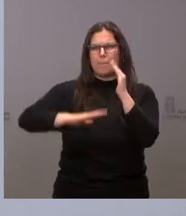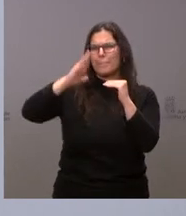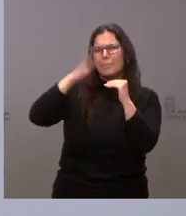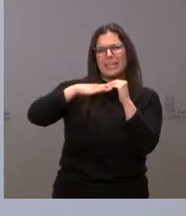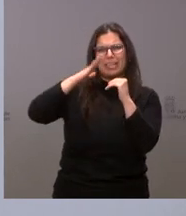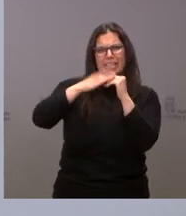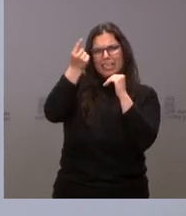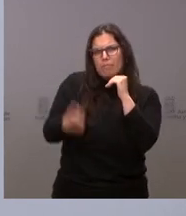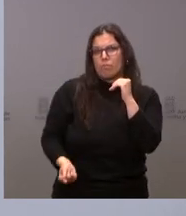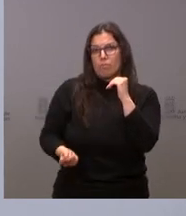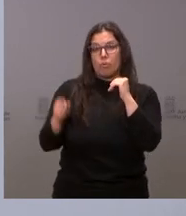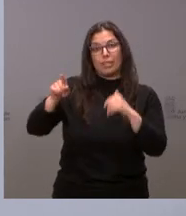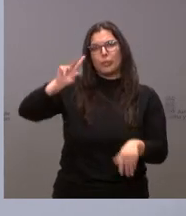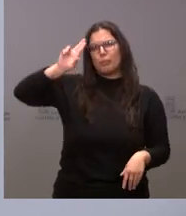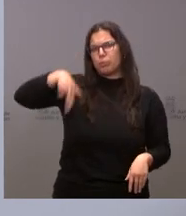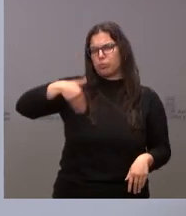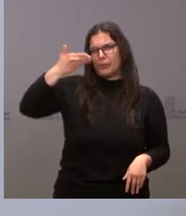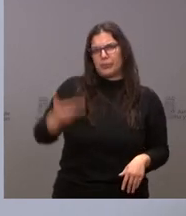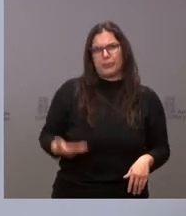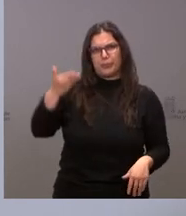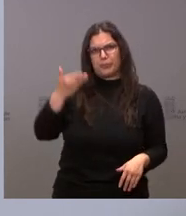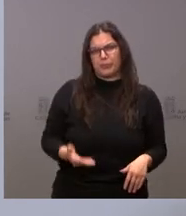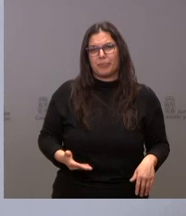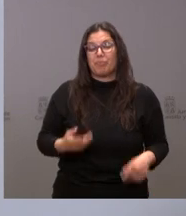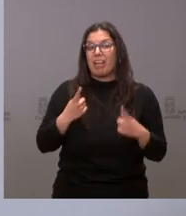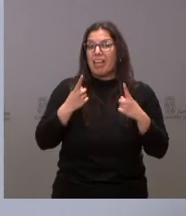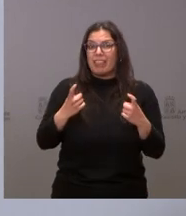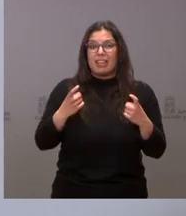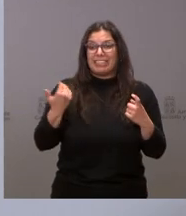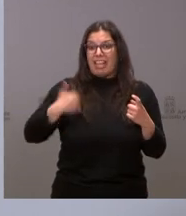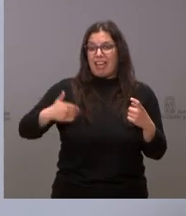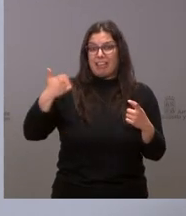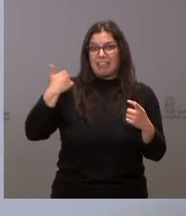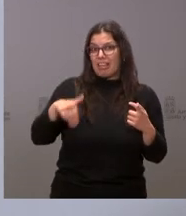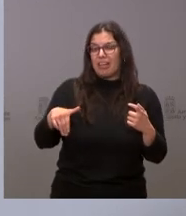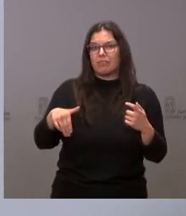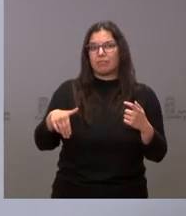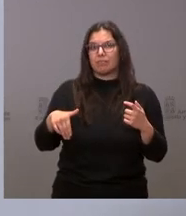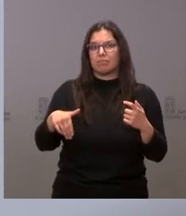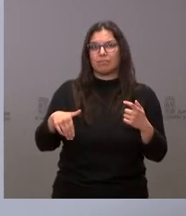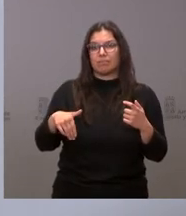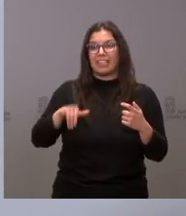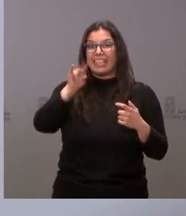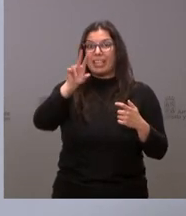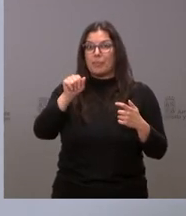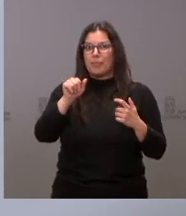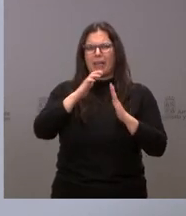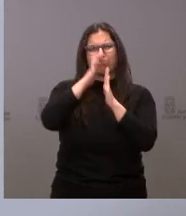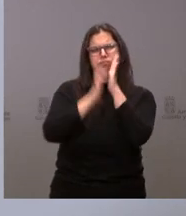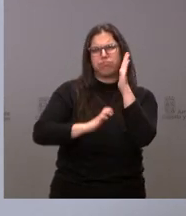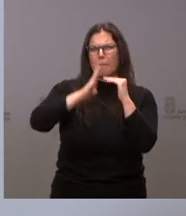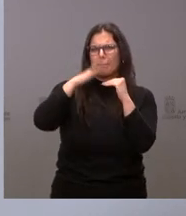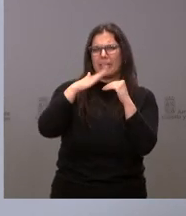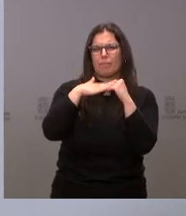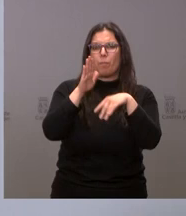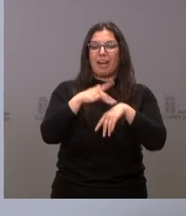especialmente relevante. Necesitamos, cuanto antes ya, que haya un IVA superreducido para la electricidad